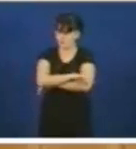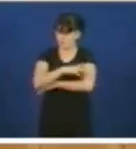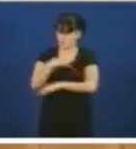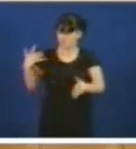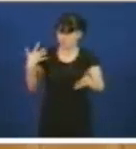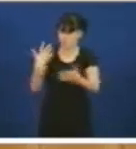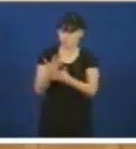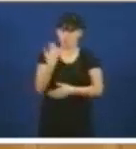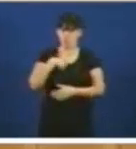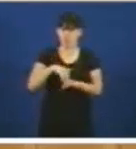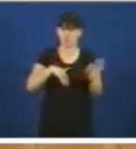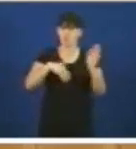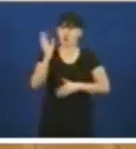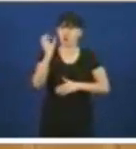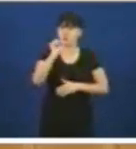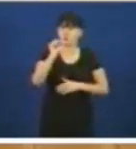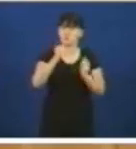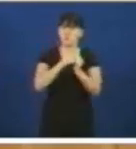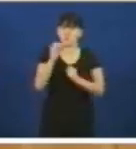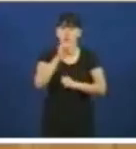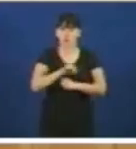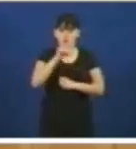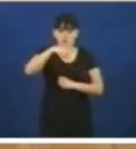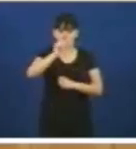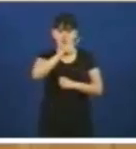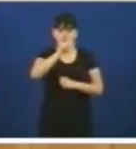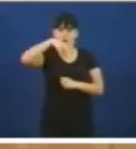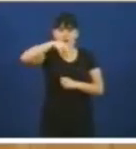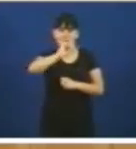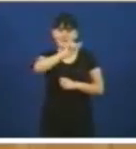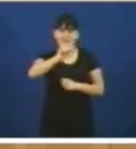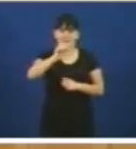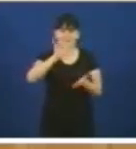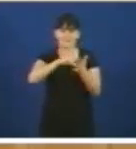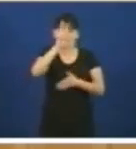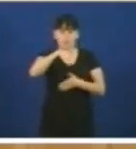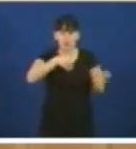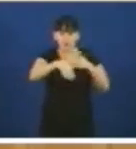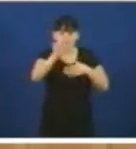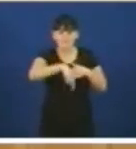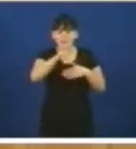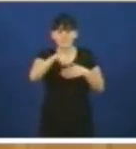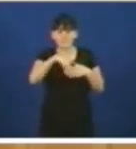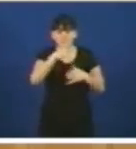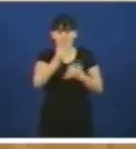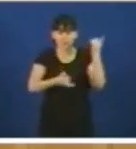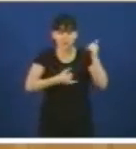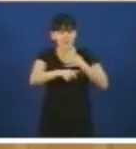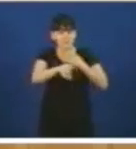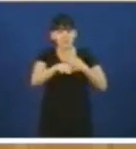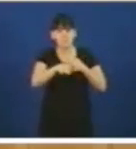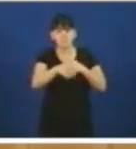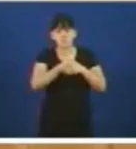Navantia os gobernos anteriores malísimos e digo que sabe que nos próximos meses nos próximos e poucos meses